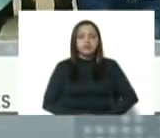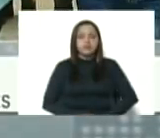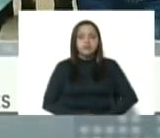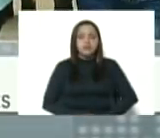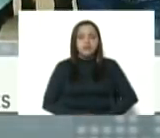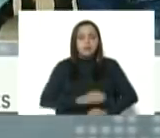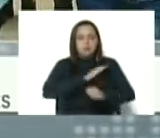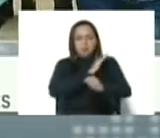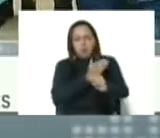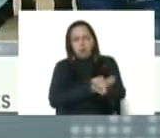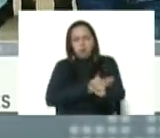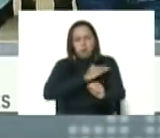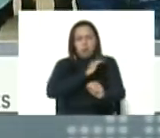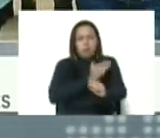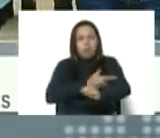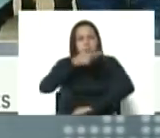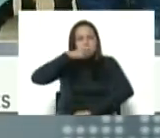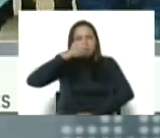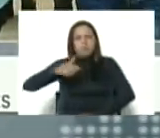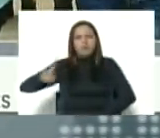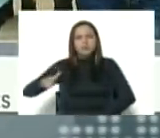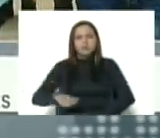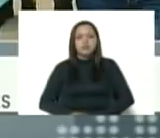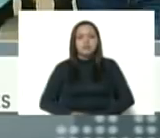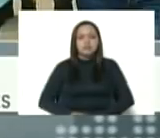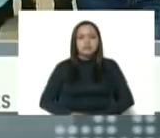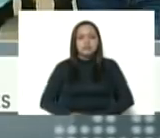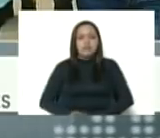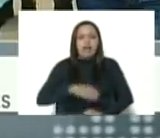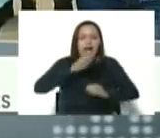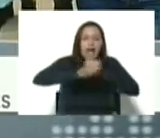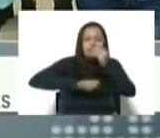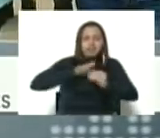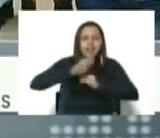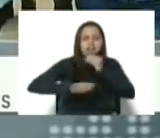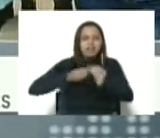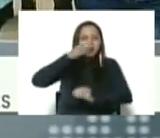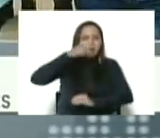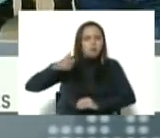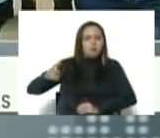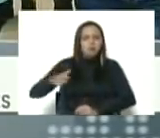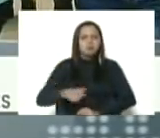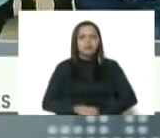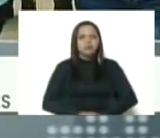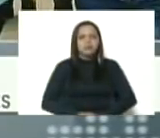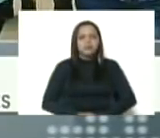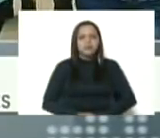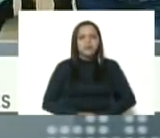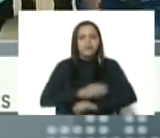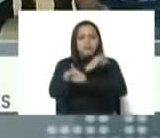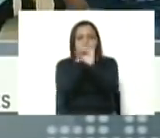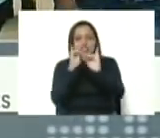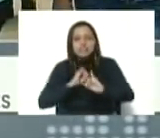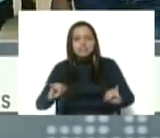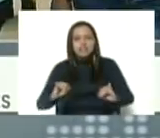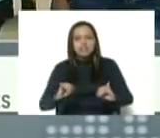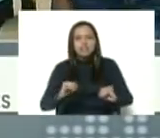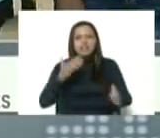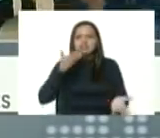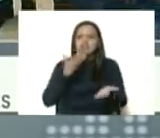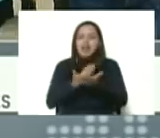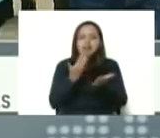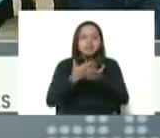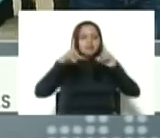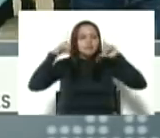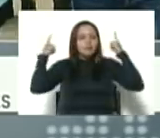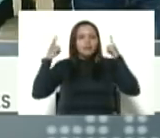poder, poder popular, crear, crear, poder popular. Felicidades. Gracias a